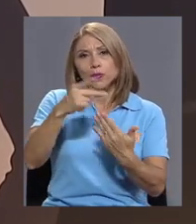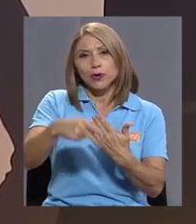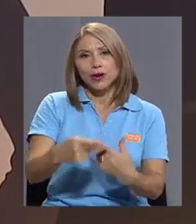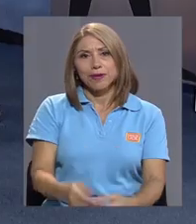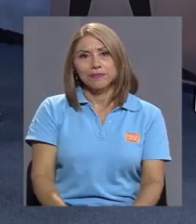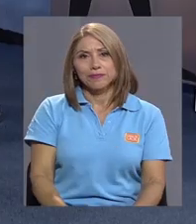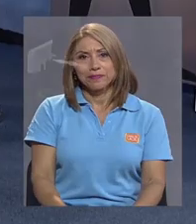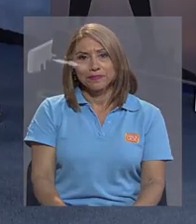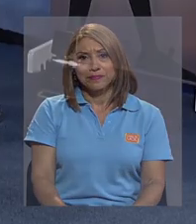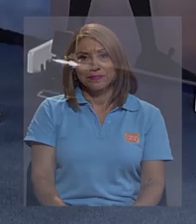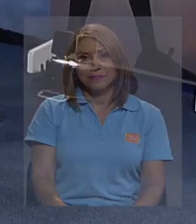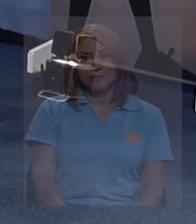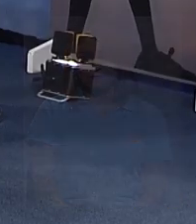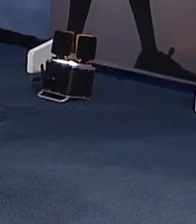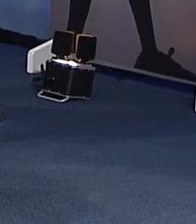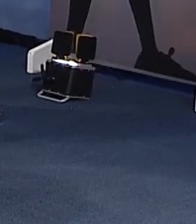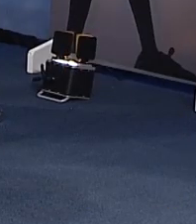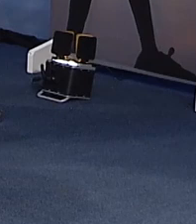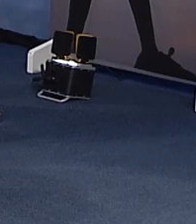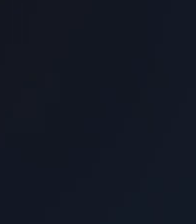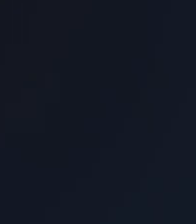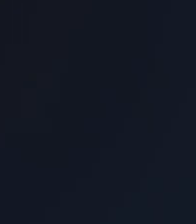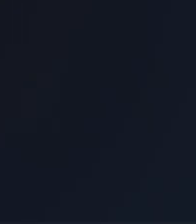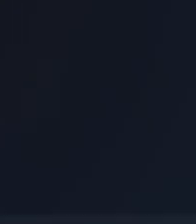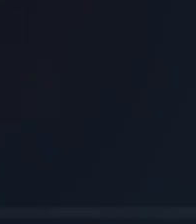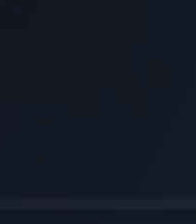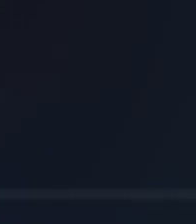¡Gracias! ¡Gracias!